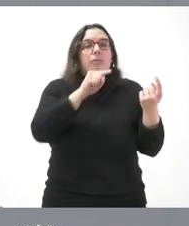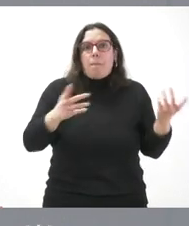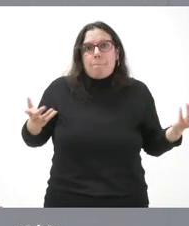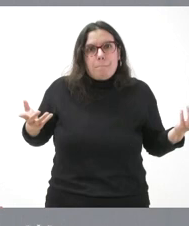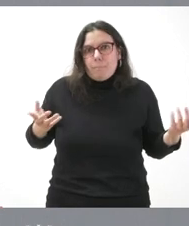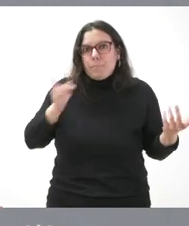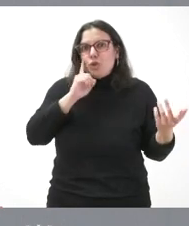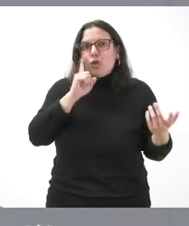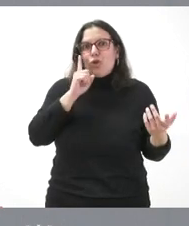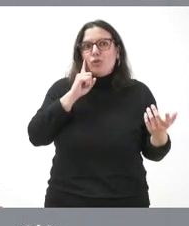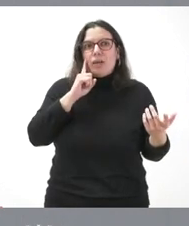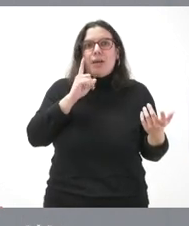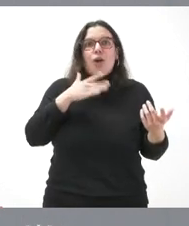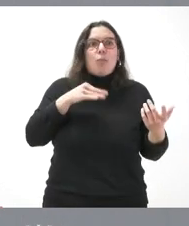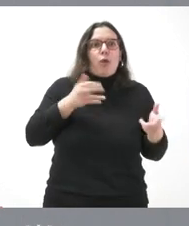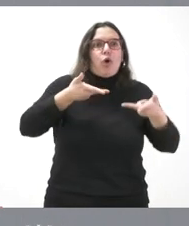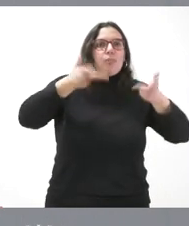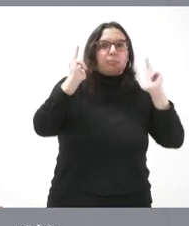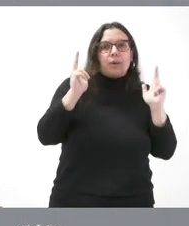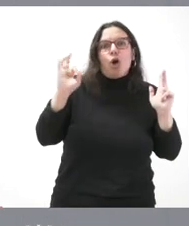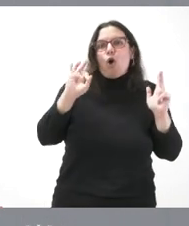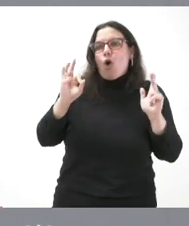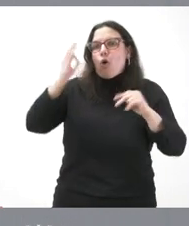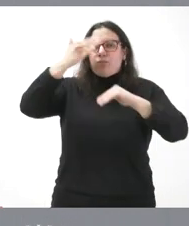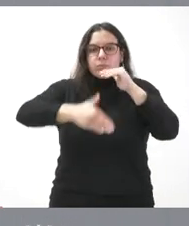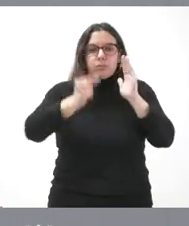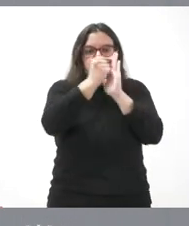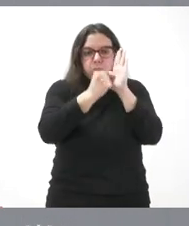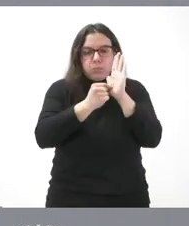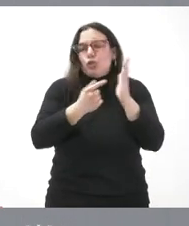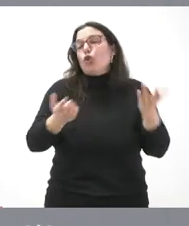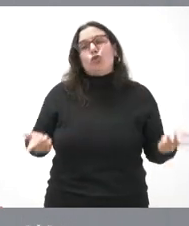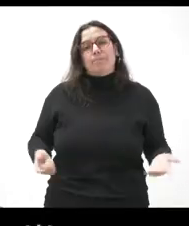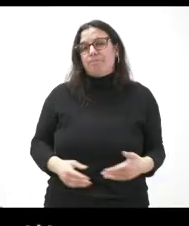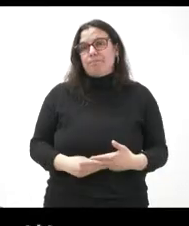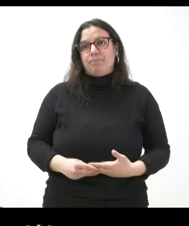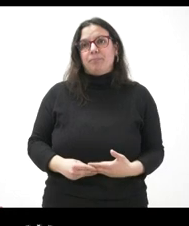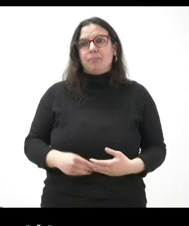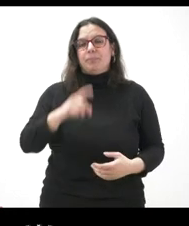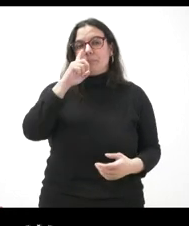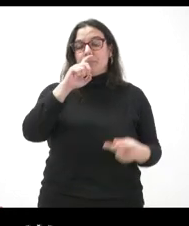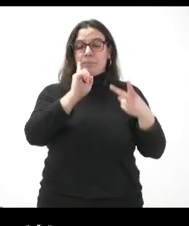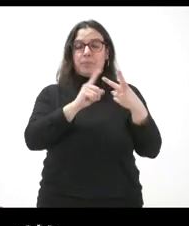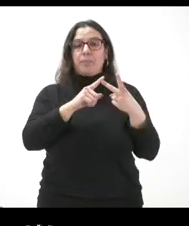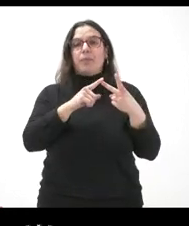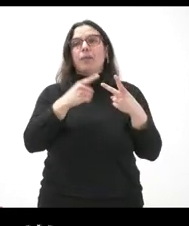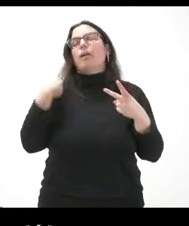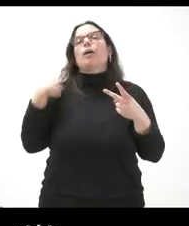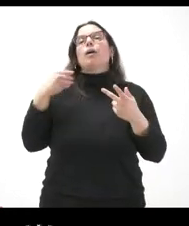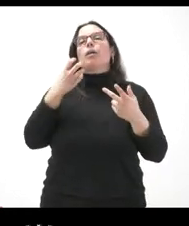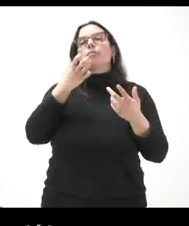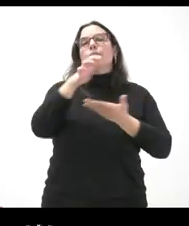algún margen para destinarlo o no sabemos si este dinero nos va a dar para todo aquello que queremos hacer o no. Hay un comunicado de FAPABA, de